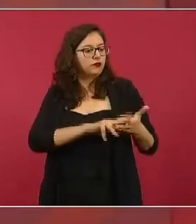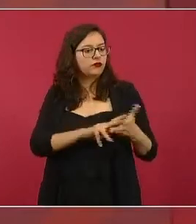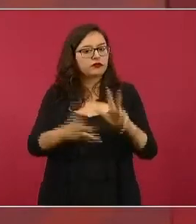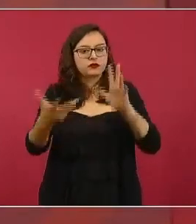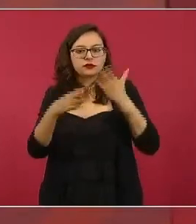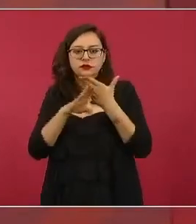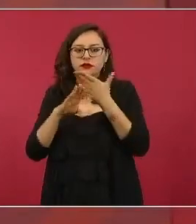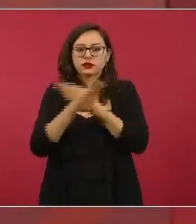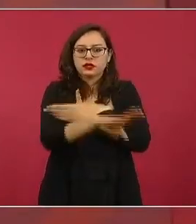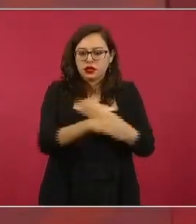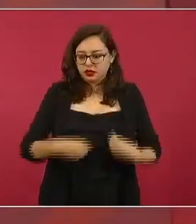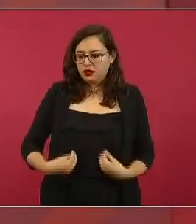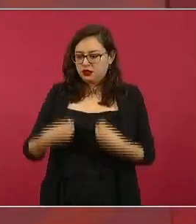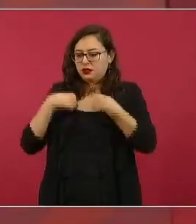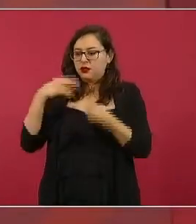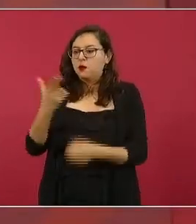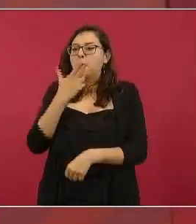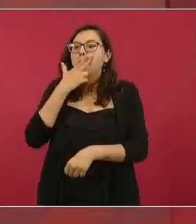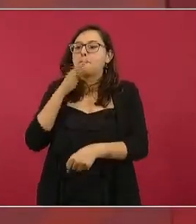para proteger la vida